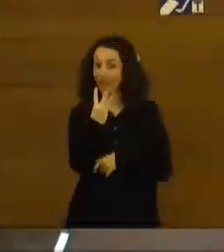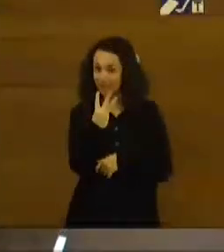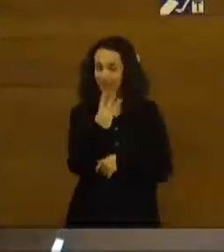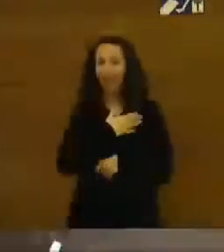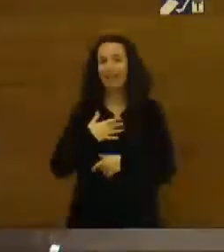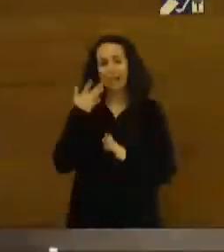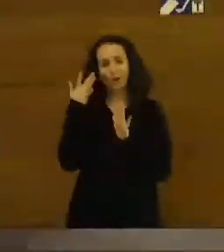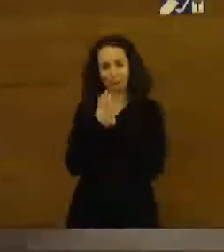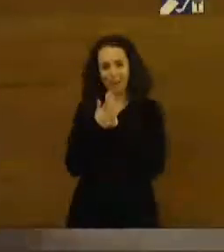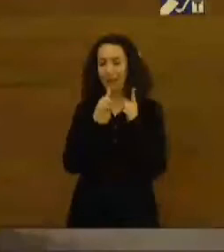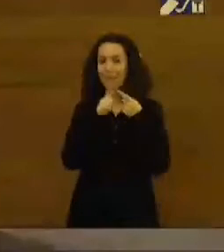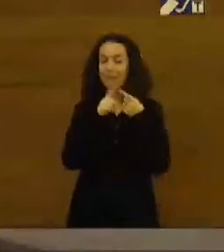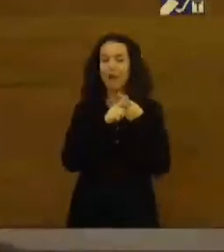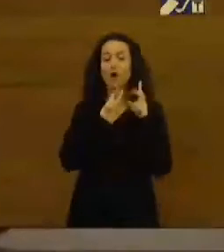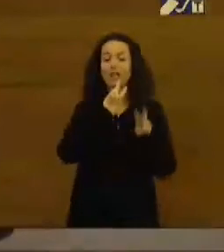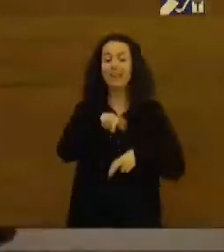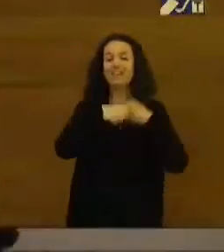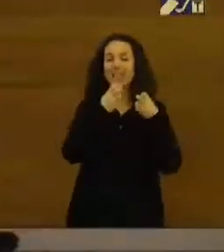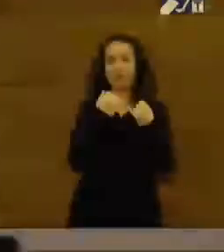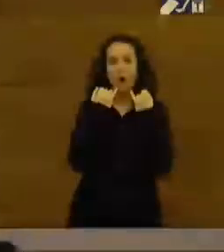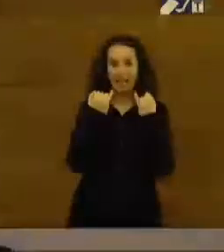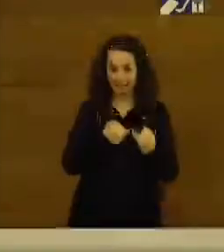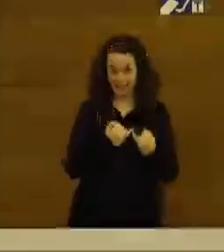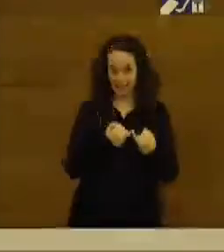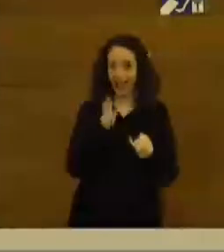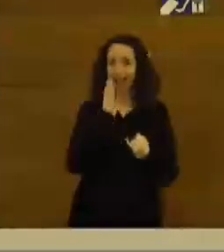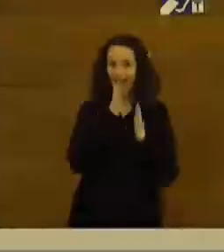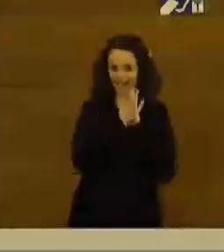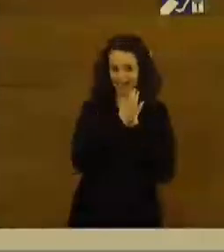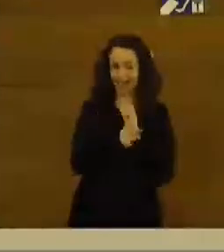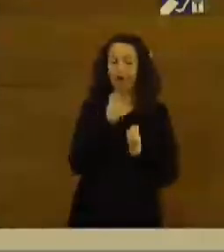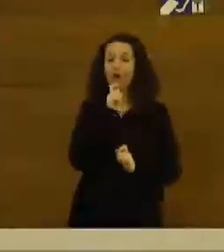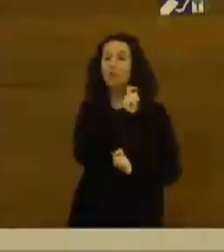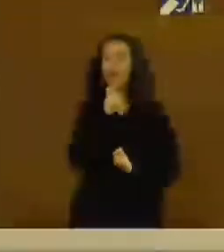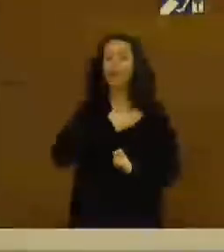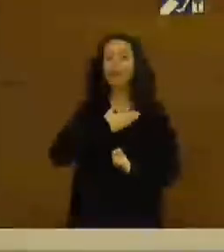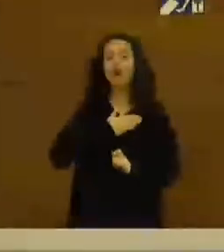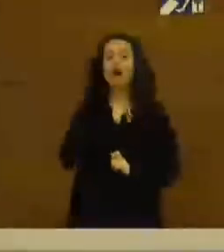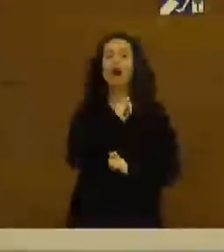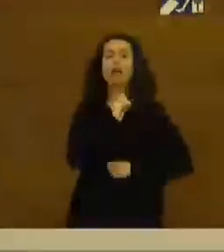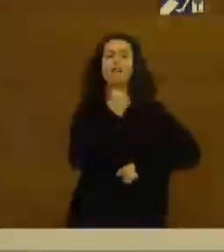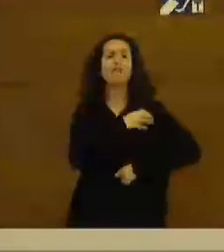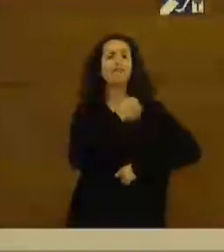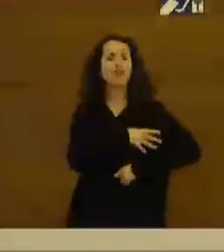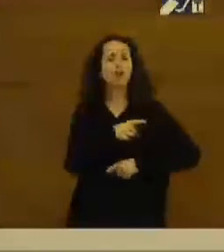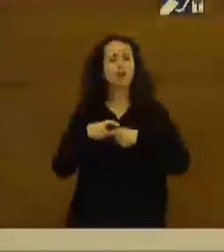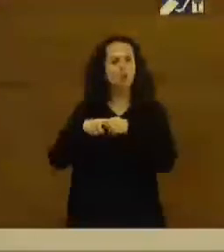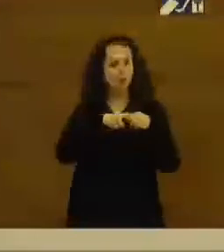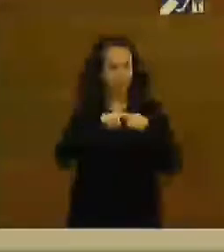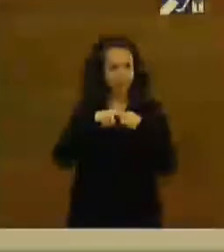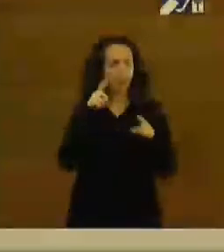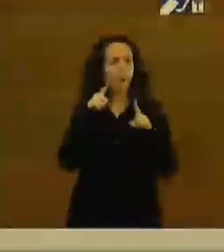destacar. El primero es la rehabilitación energética, se acaba de hablar de ella. Nuestra fundación tiene un fondo de solidaridad para